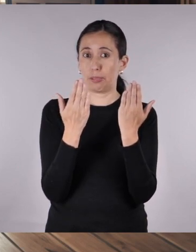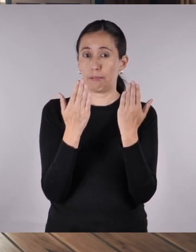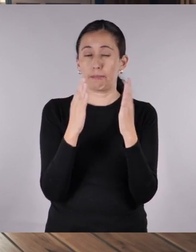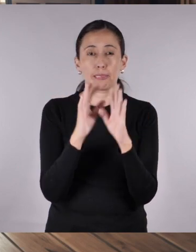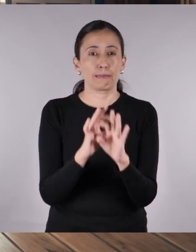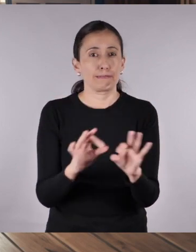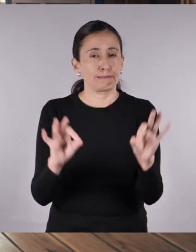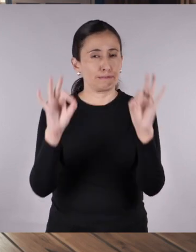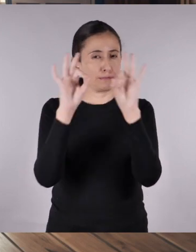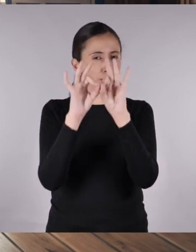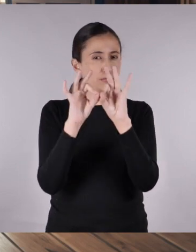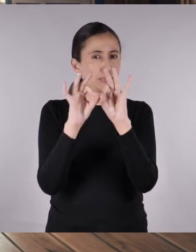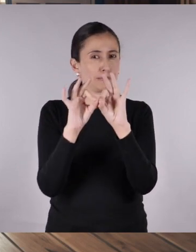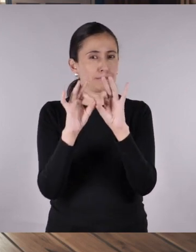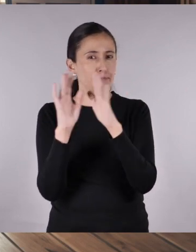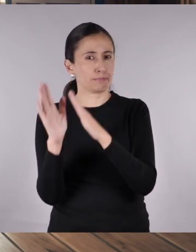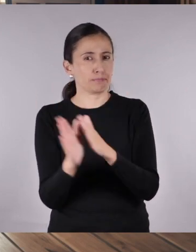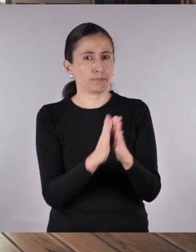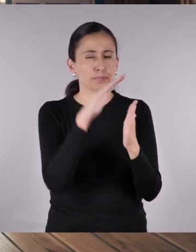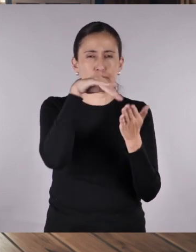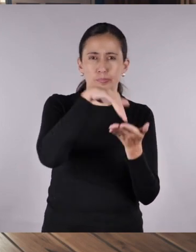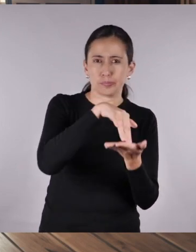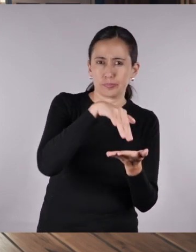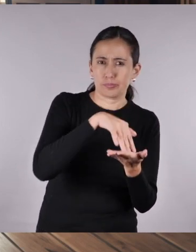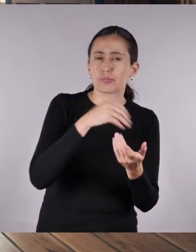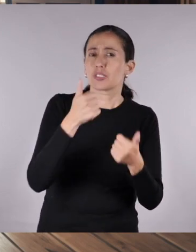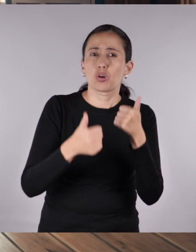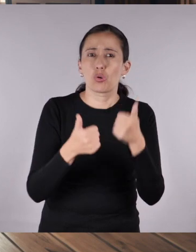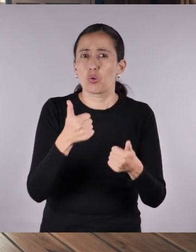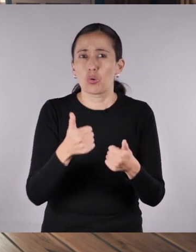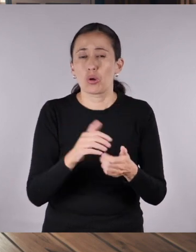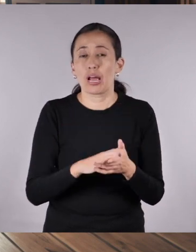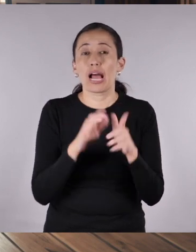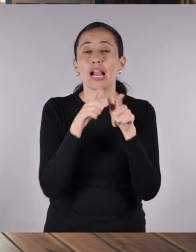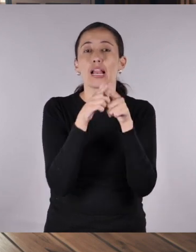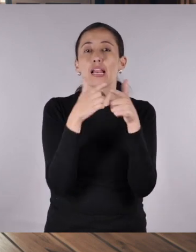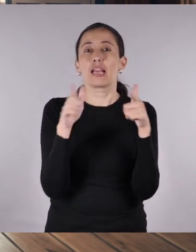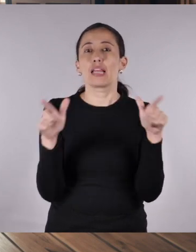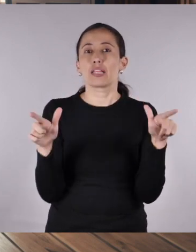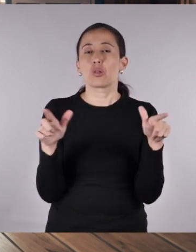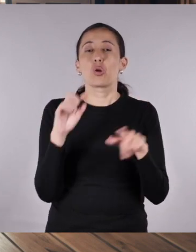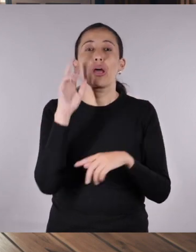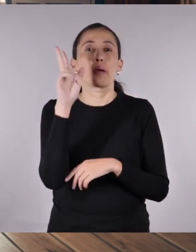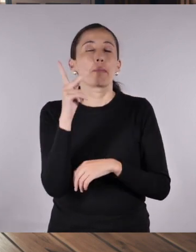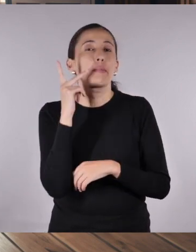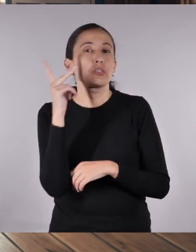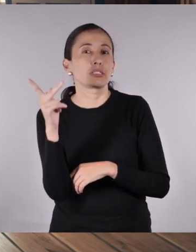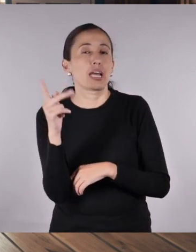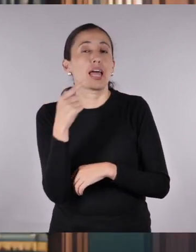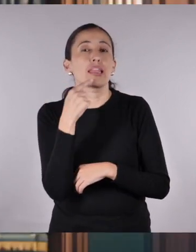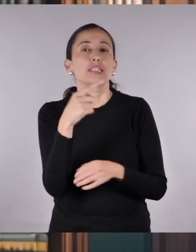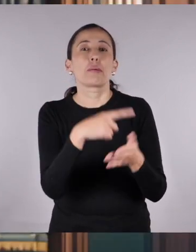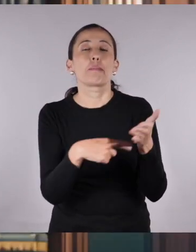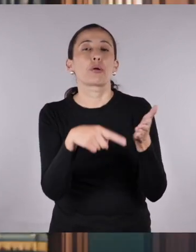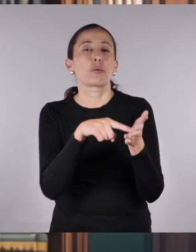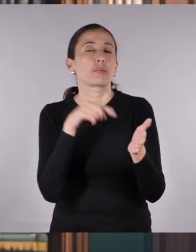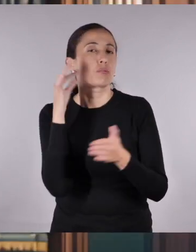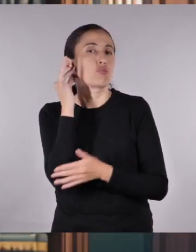Una de las ramas del arte en la que las mujeres han sido más invisibilizadas es la literatura y la poesía.